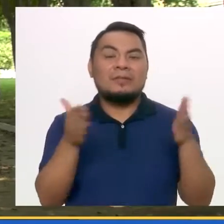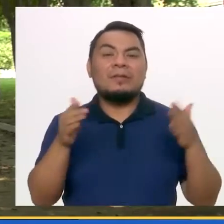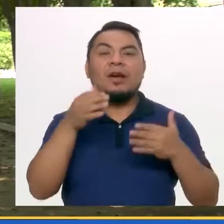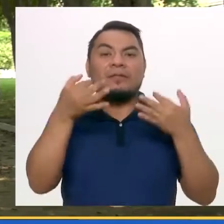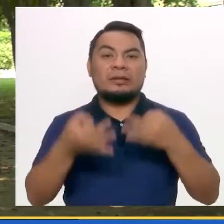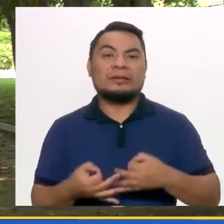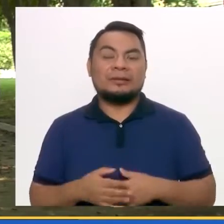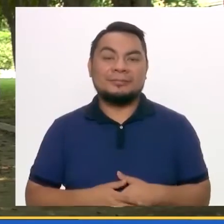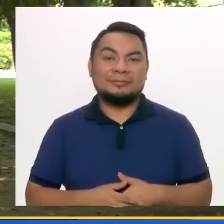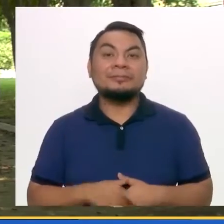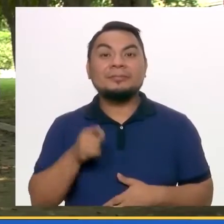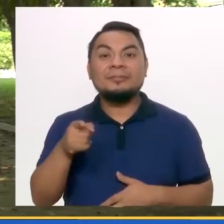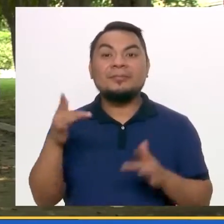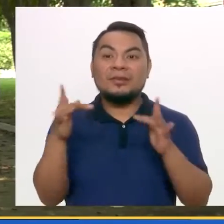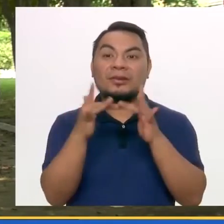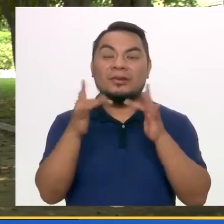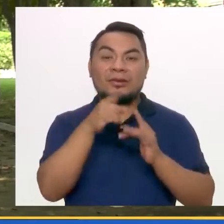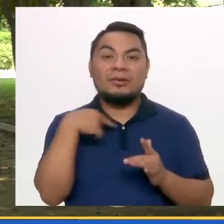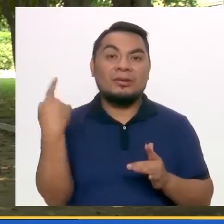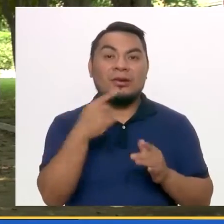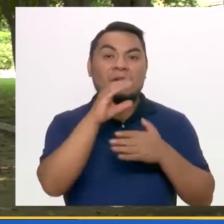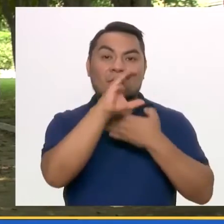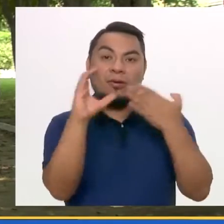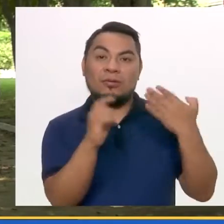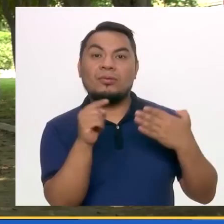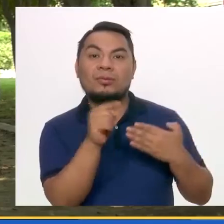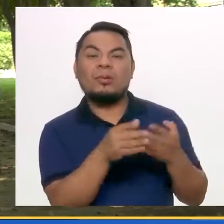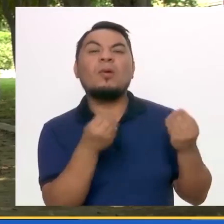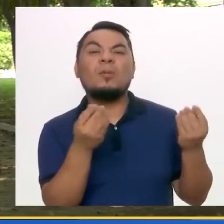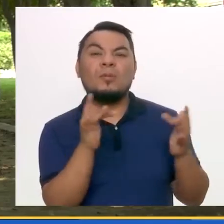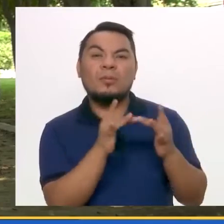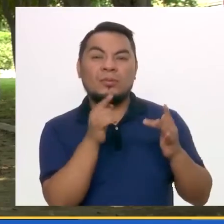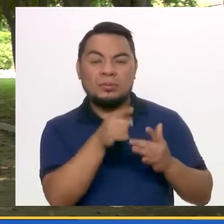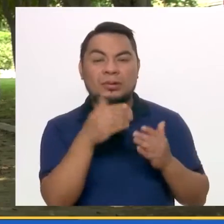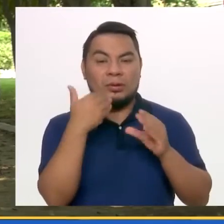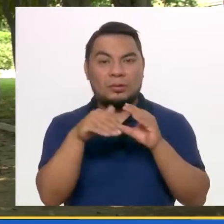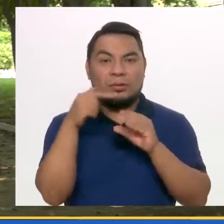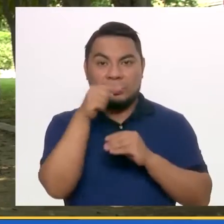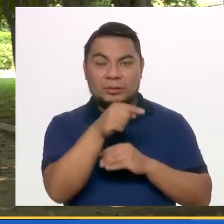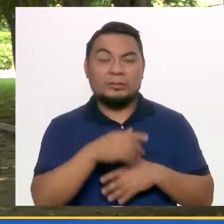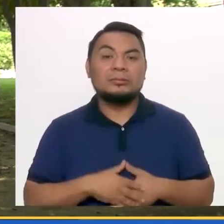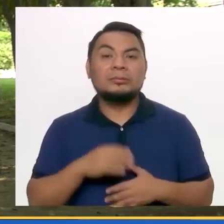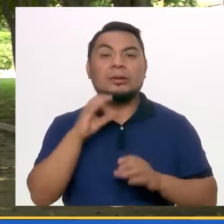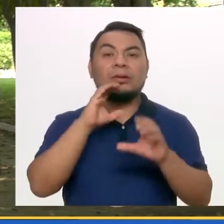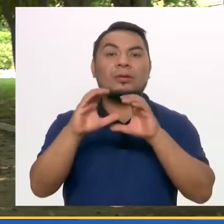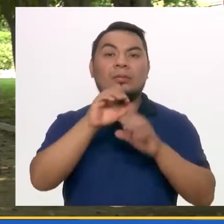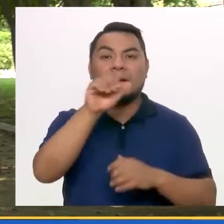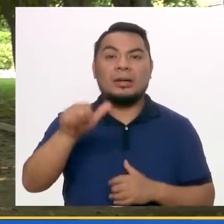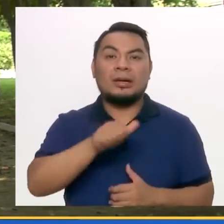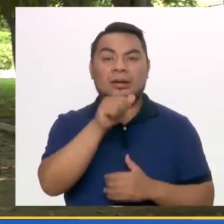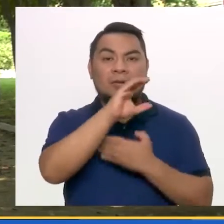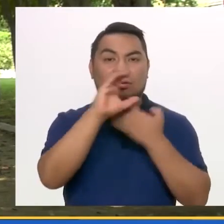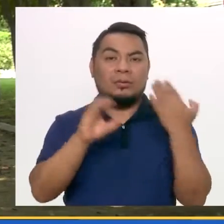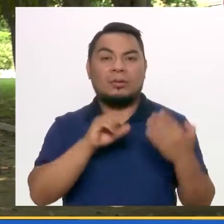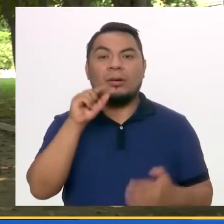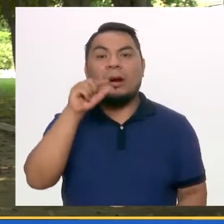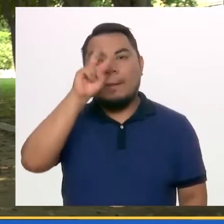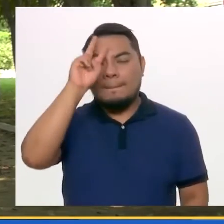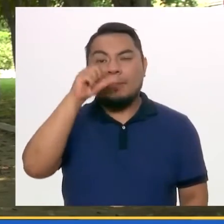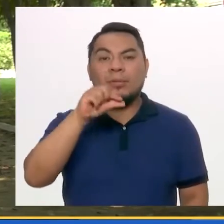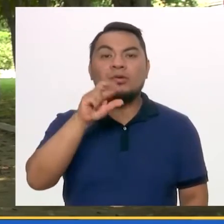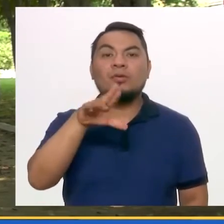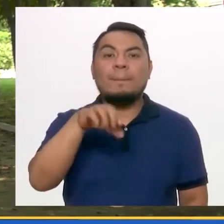contactarse con el Conadis pueden escribir a su correo electrónico o